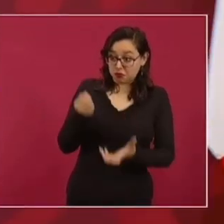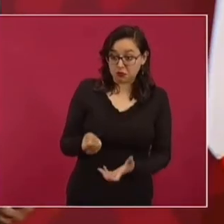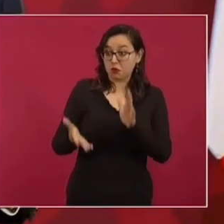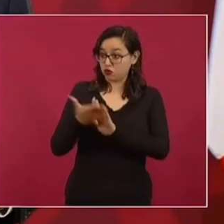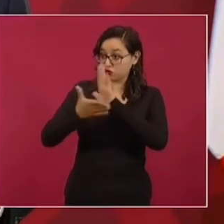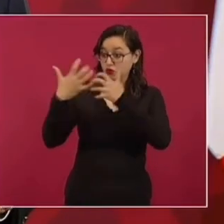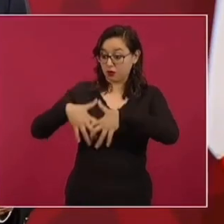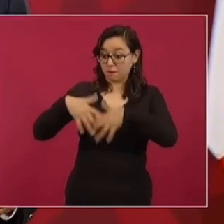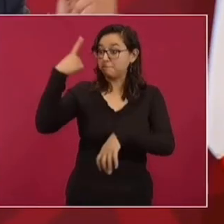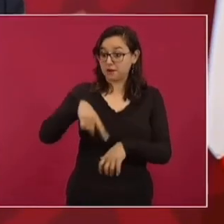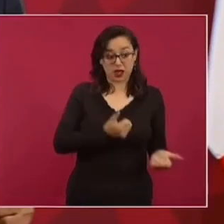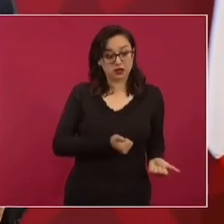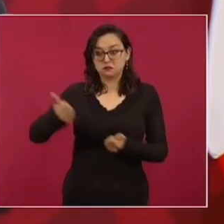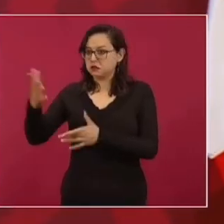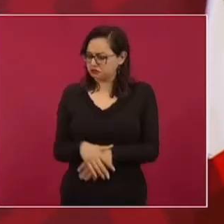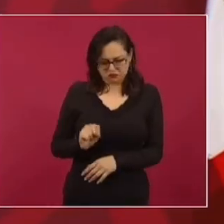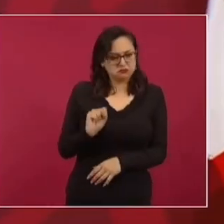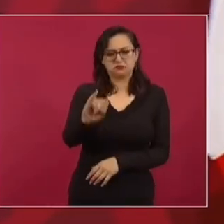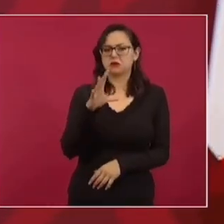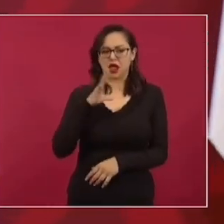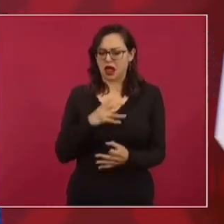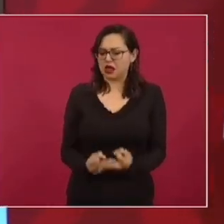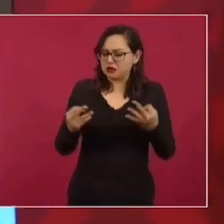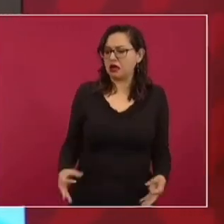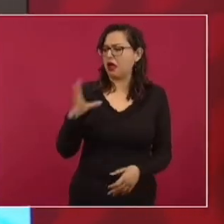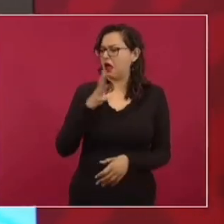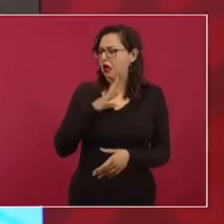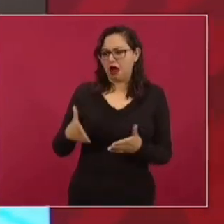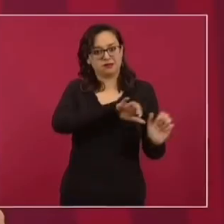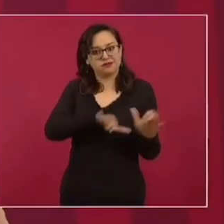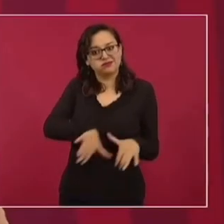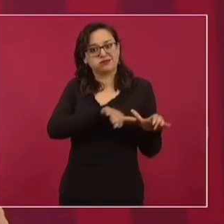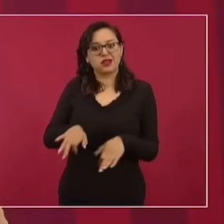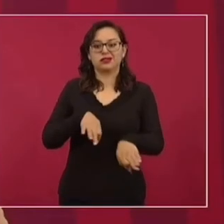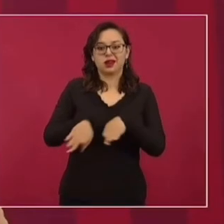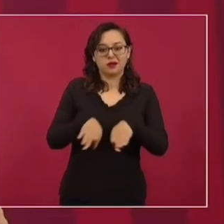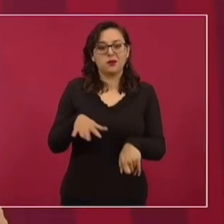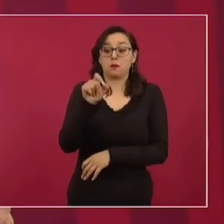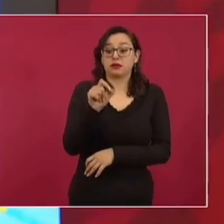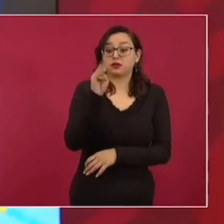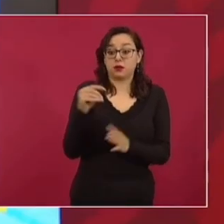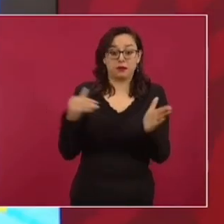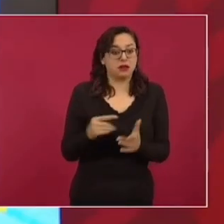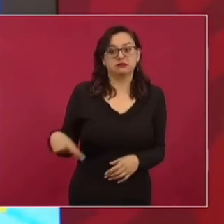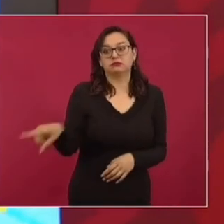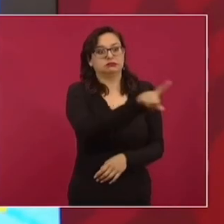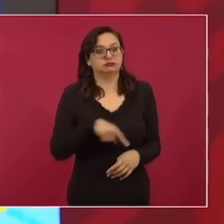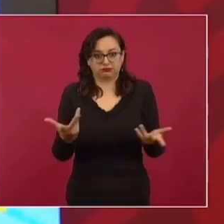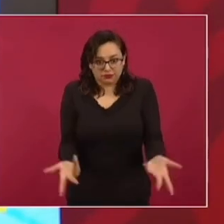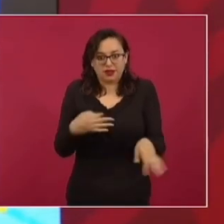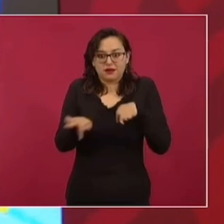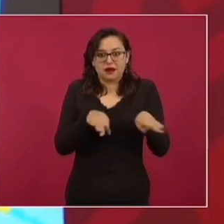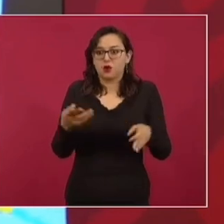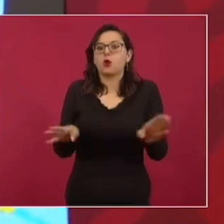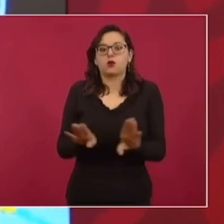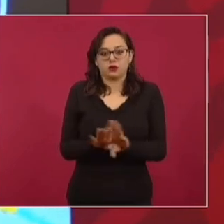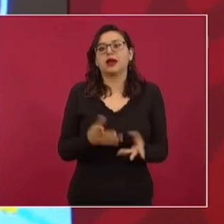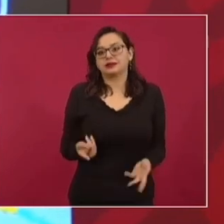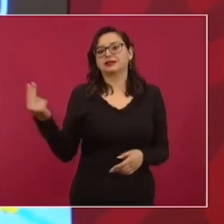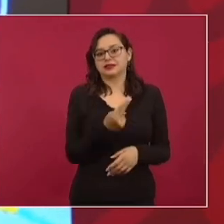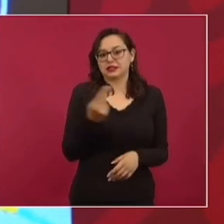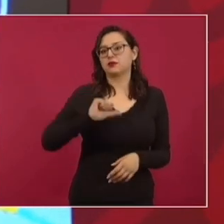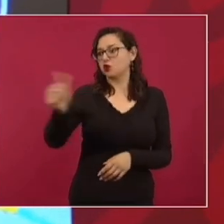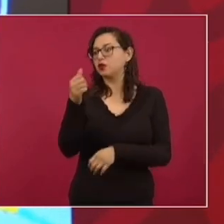tenemos terrenos, tenemos los puertos, Salina Cruz, Coatzacoalcos, la refinería de Dos Bocas. Entonces, nos interesa desarrollar